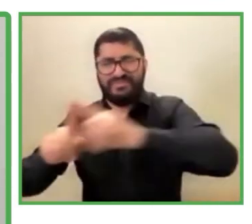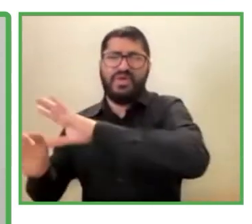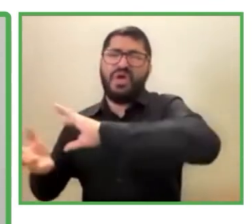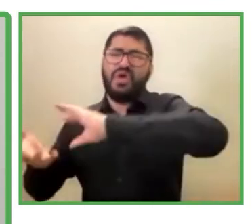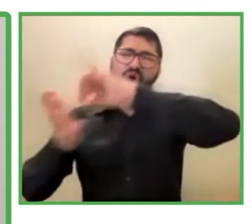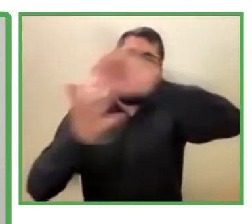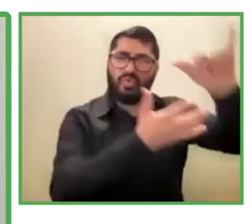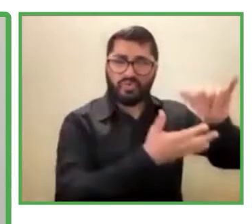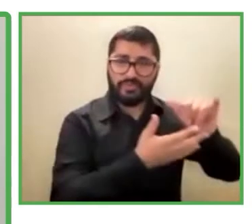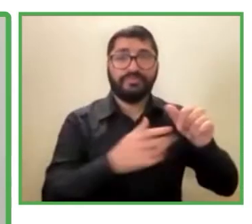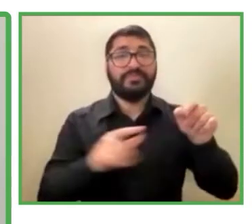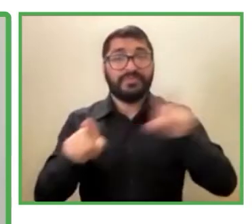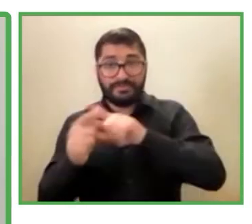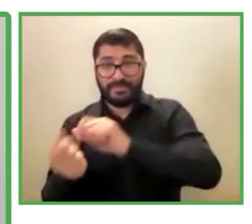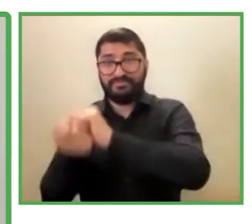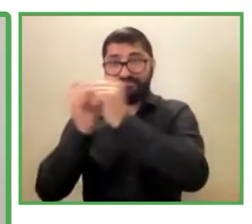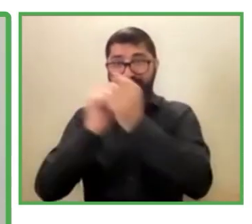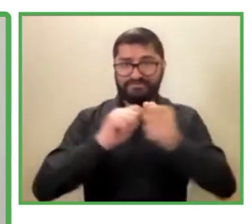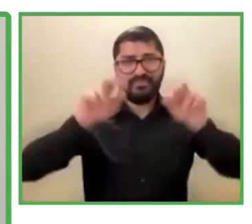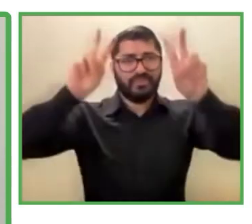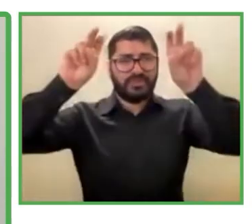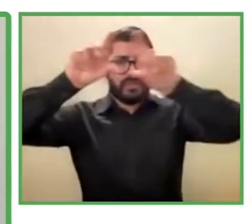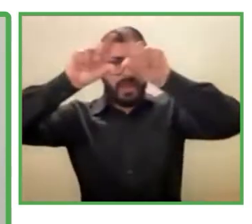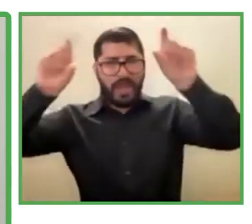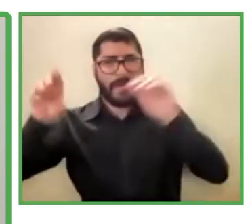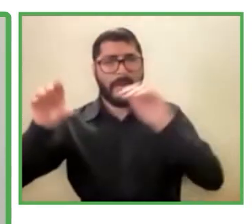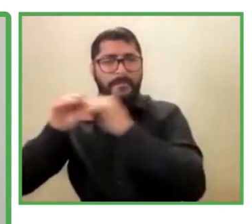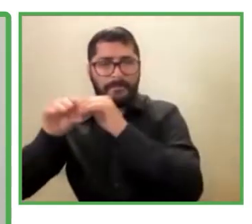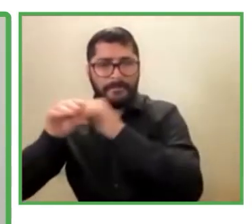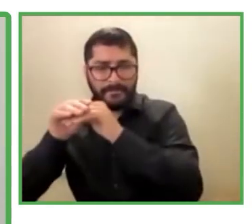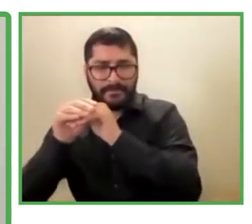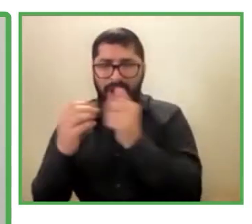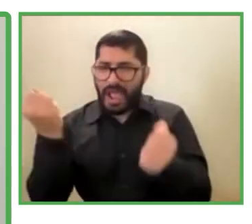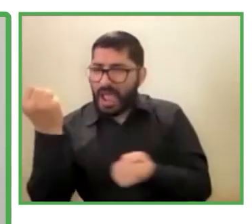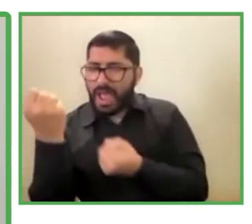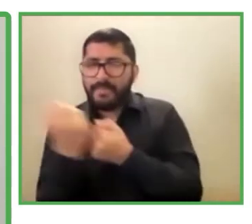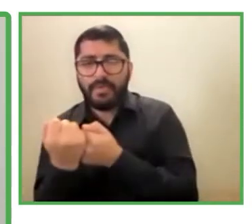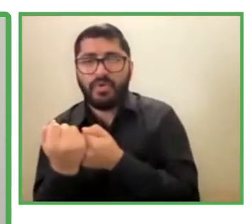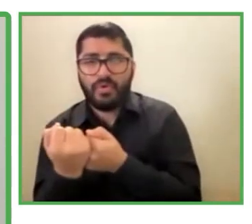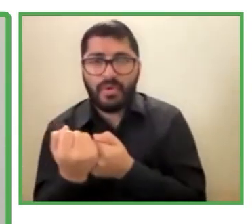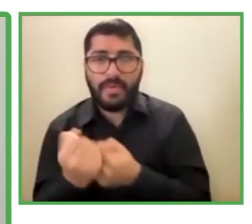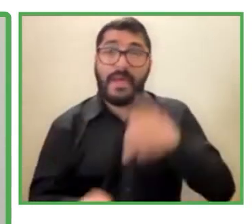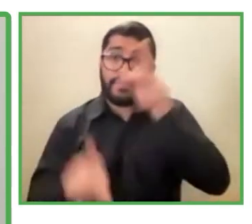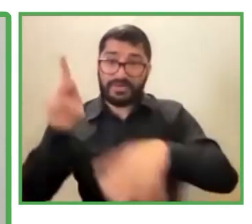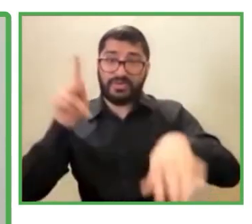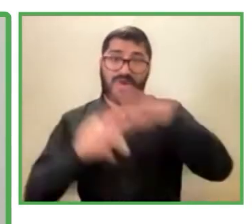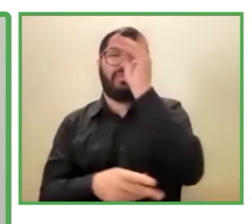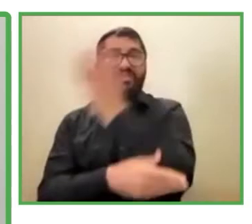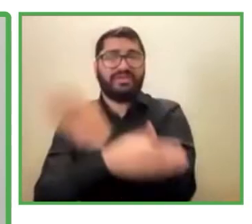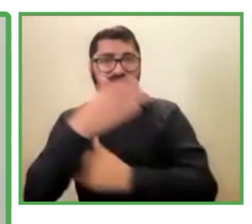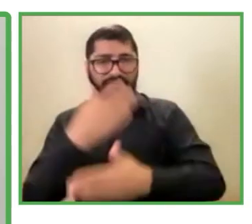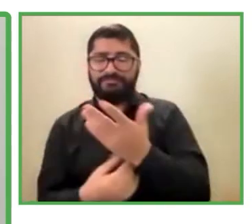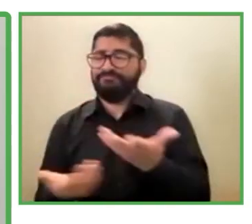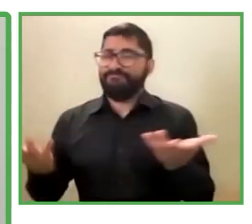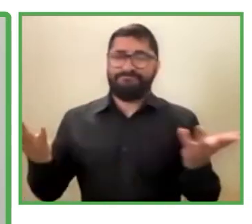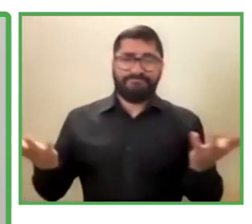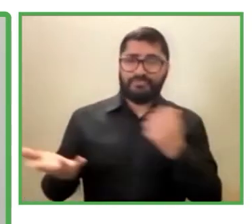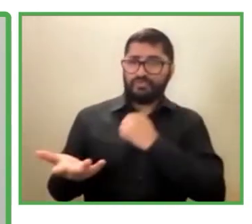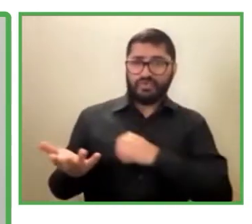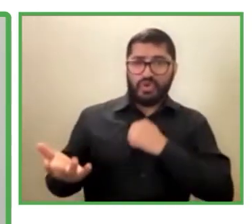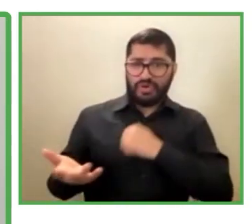acompañamiento con un WhatsApp para que la persona con discapacidad, en caso de que tenga alguna duda, pueda